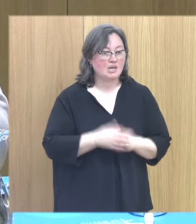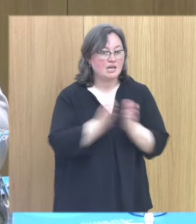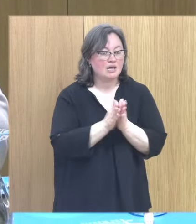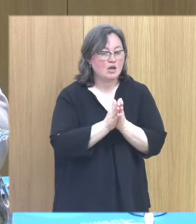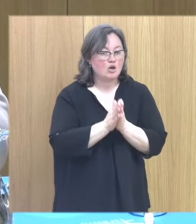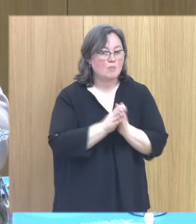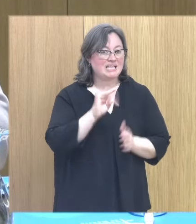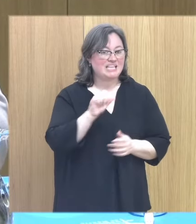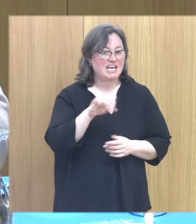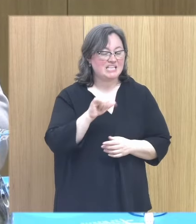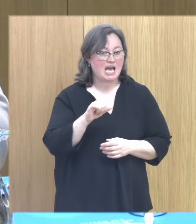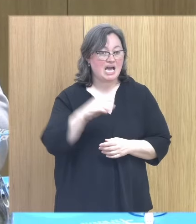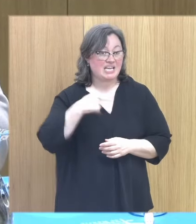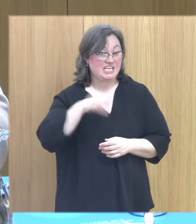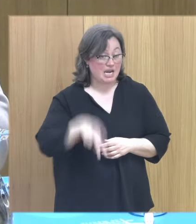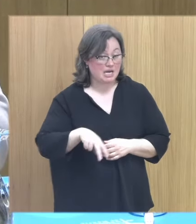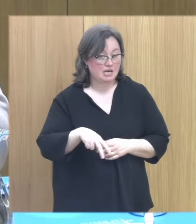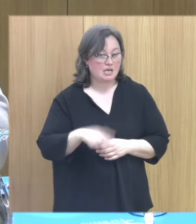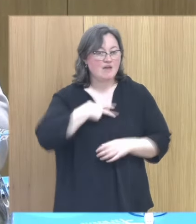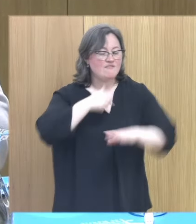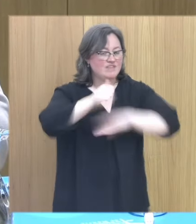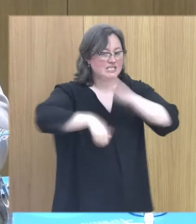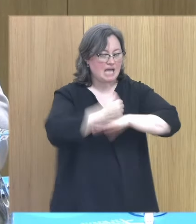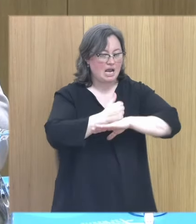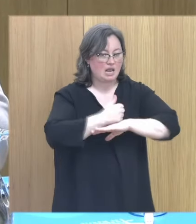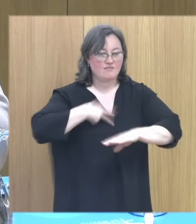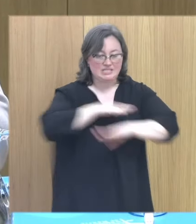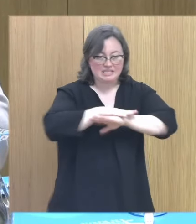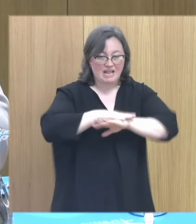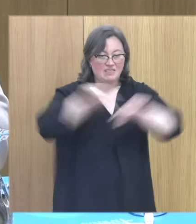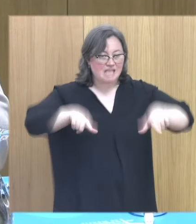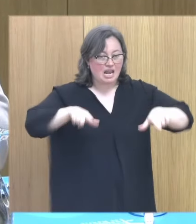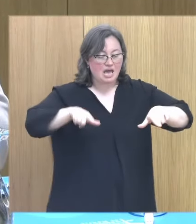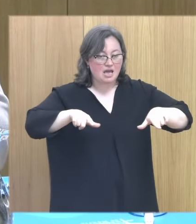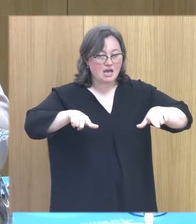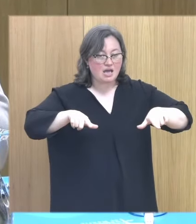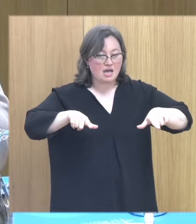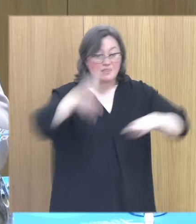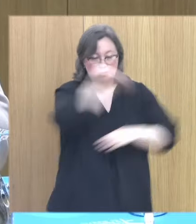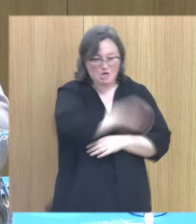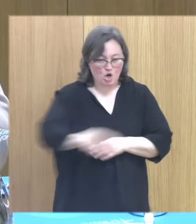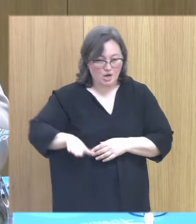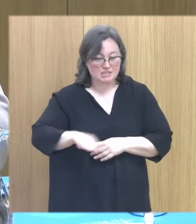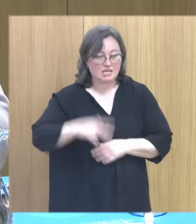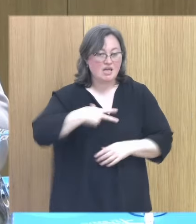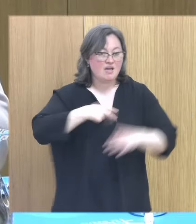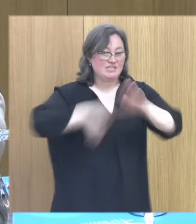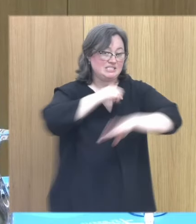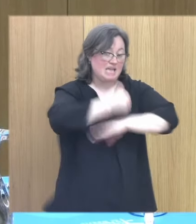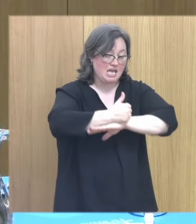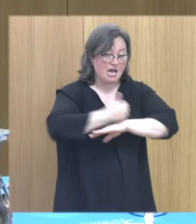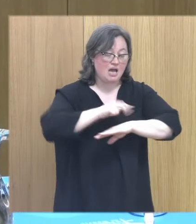Guillén que es bueno María Teresa que es fiscal de sala de menores de la Fiscalía General